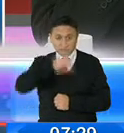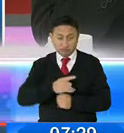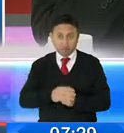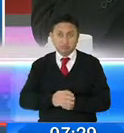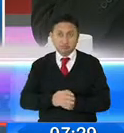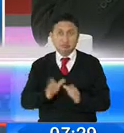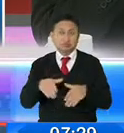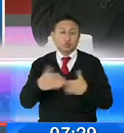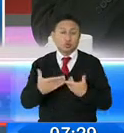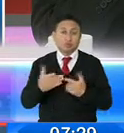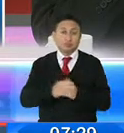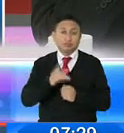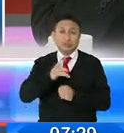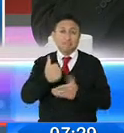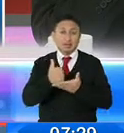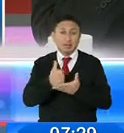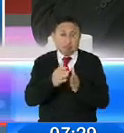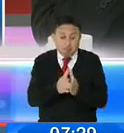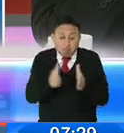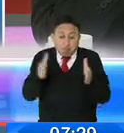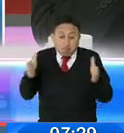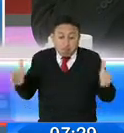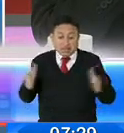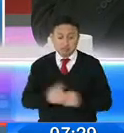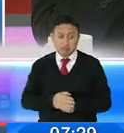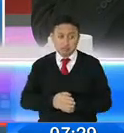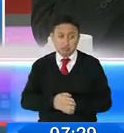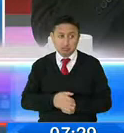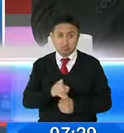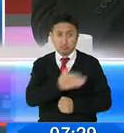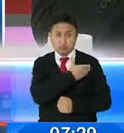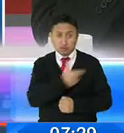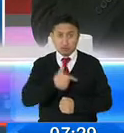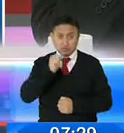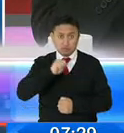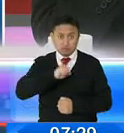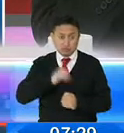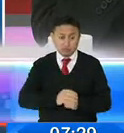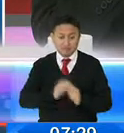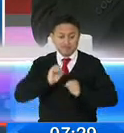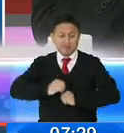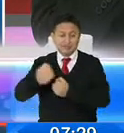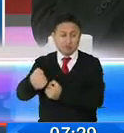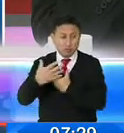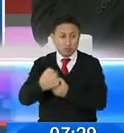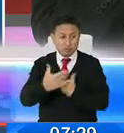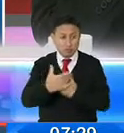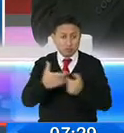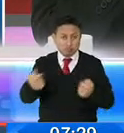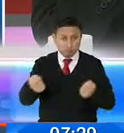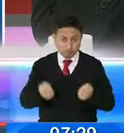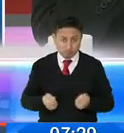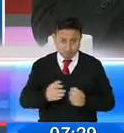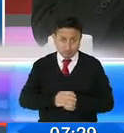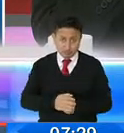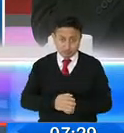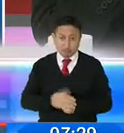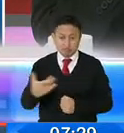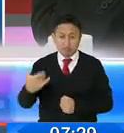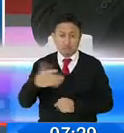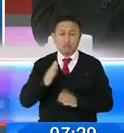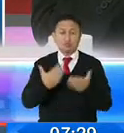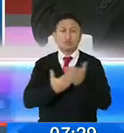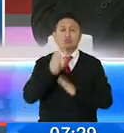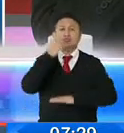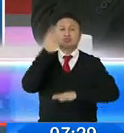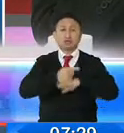de ampliar el beneficio. Y eso fue lo que hizo el señor presidente. En base a los informes que le han sido reportados, firmó un